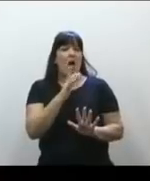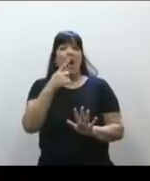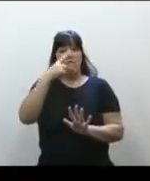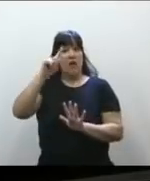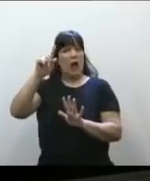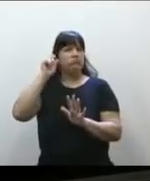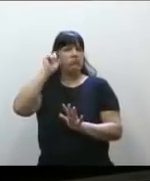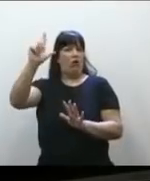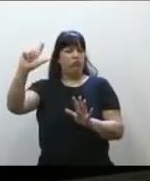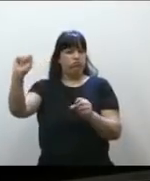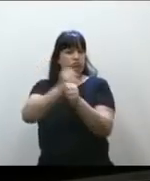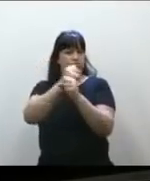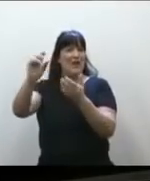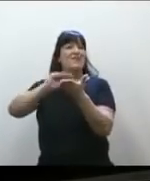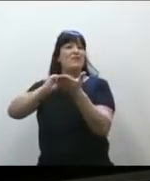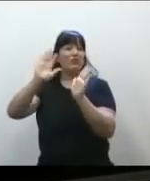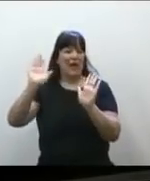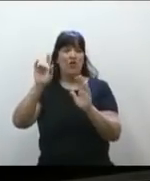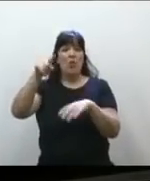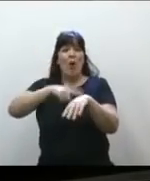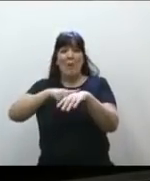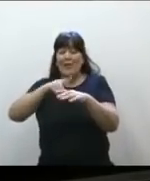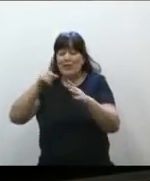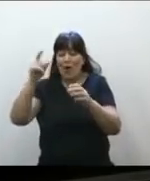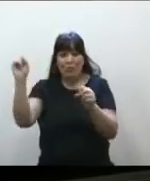Y en los primeros momentos después de que sale,